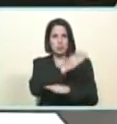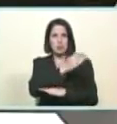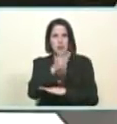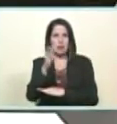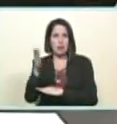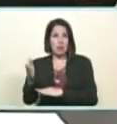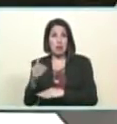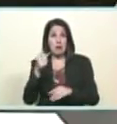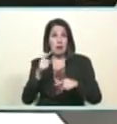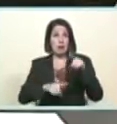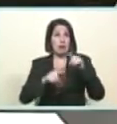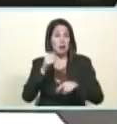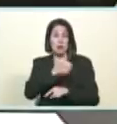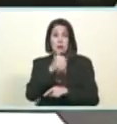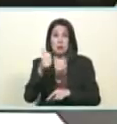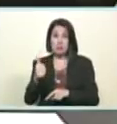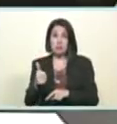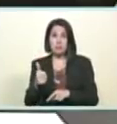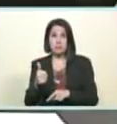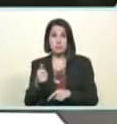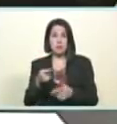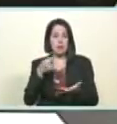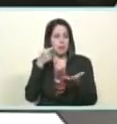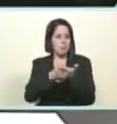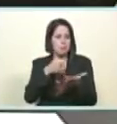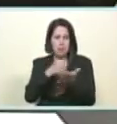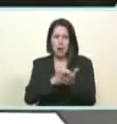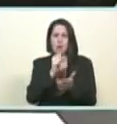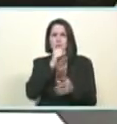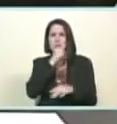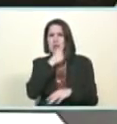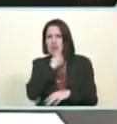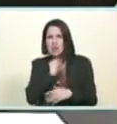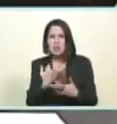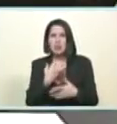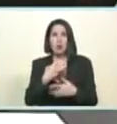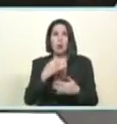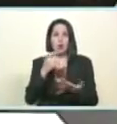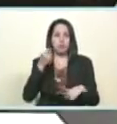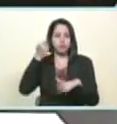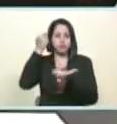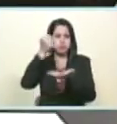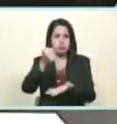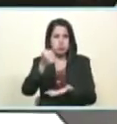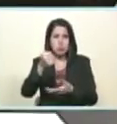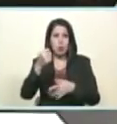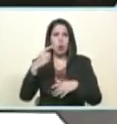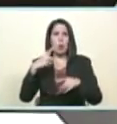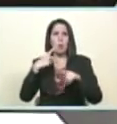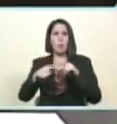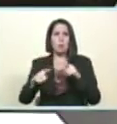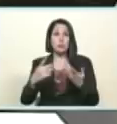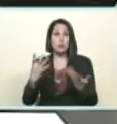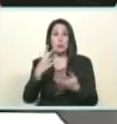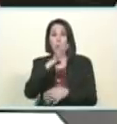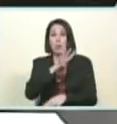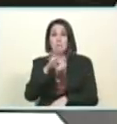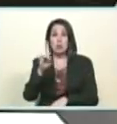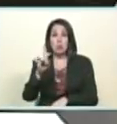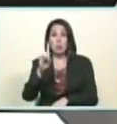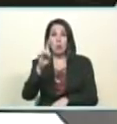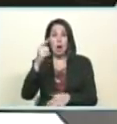el tratamiento de los pensionados pensionadas jubilados de un país 41